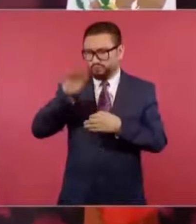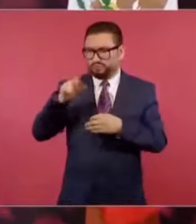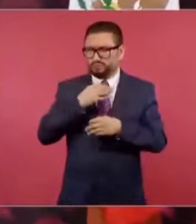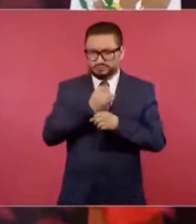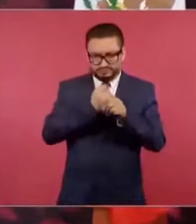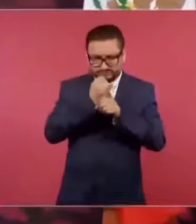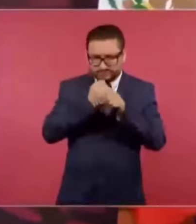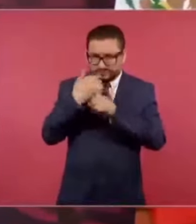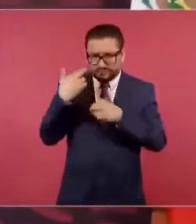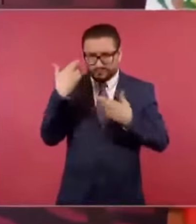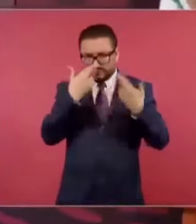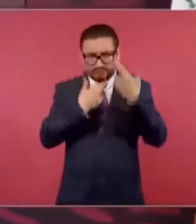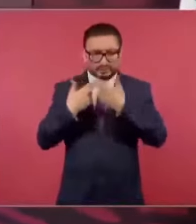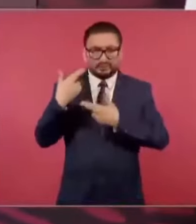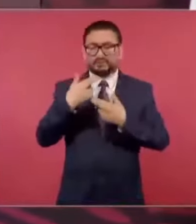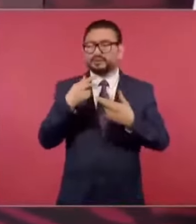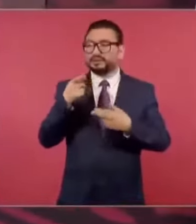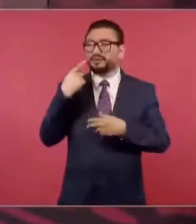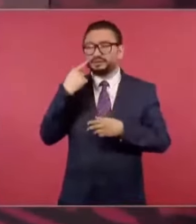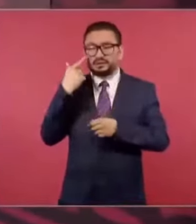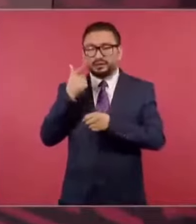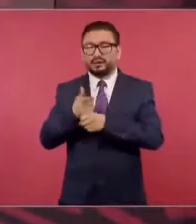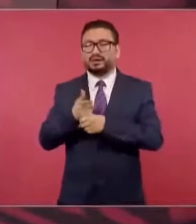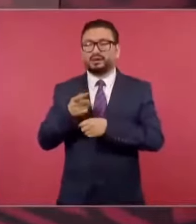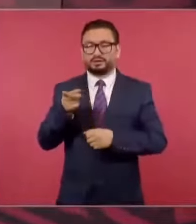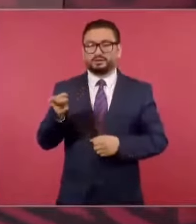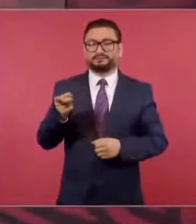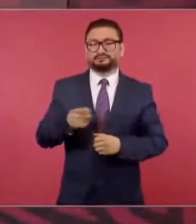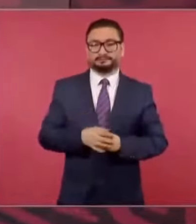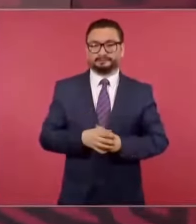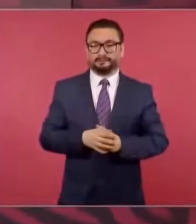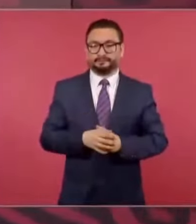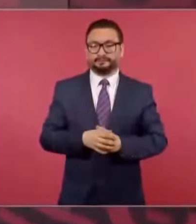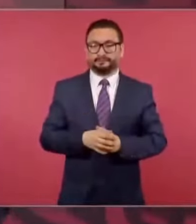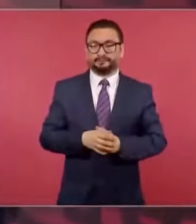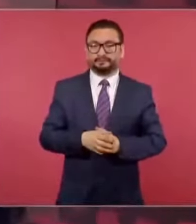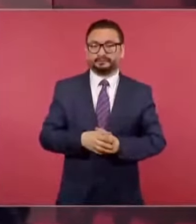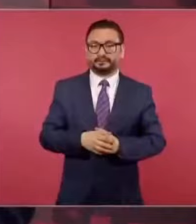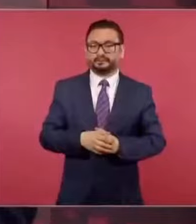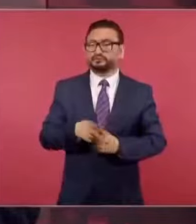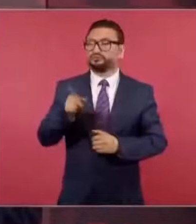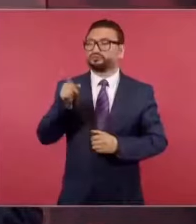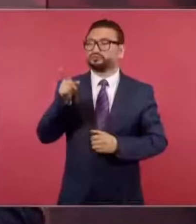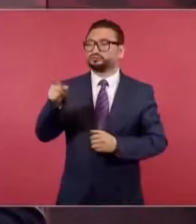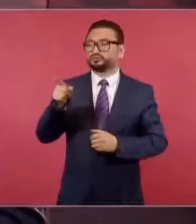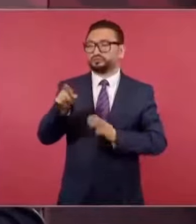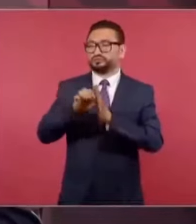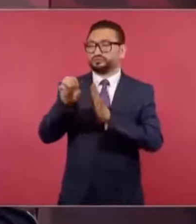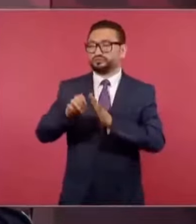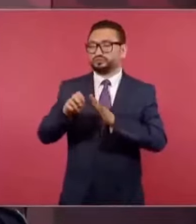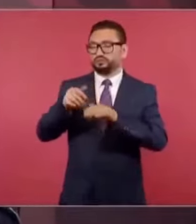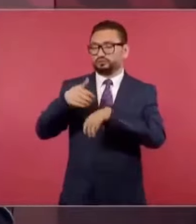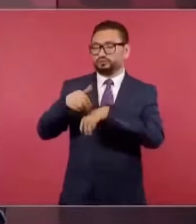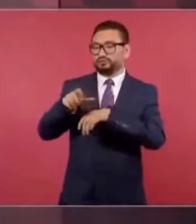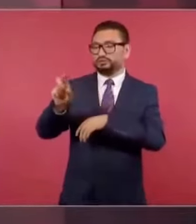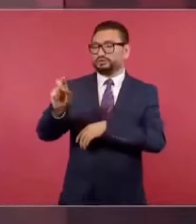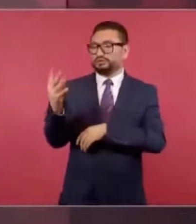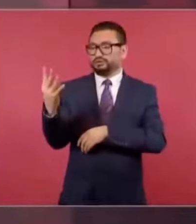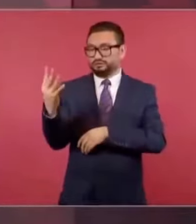te vas a encontrar de que tú llegas a 34 homicidios